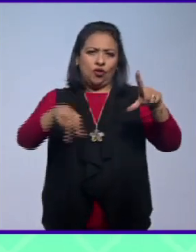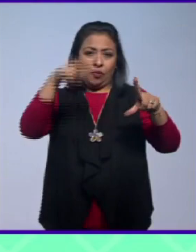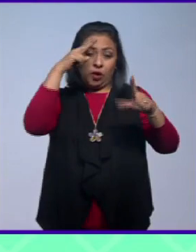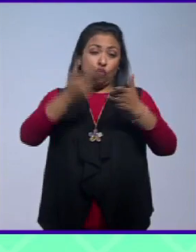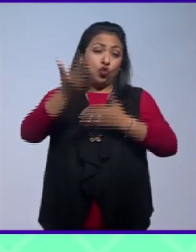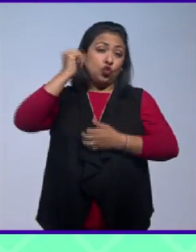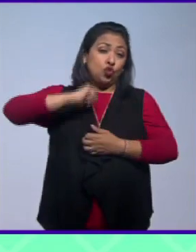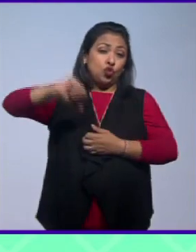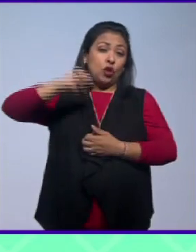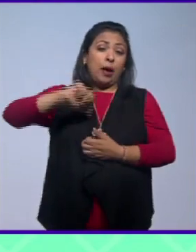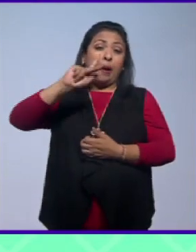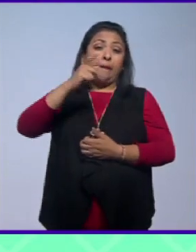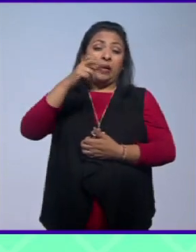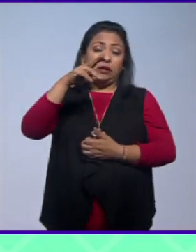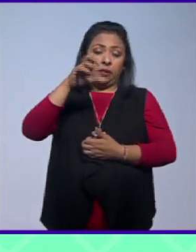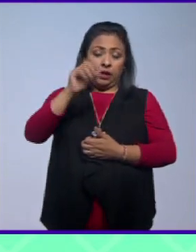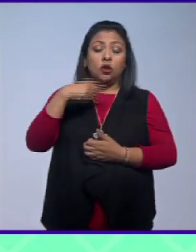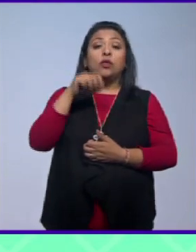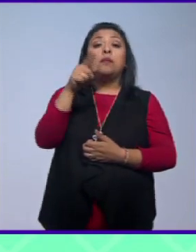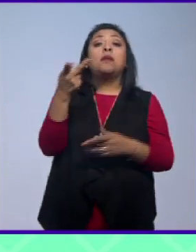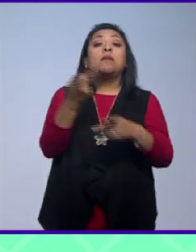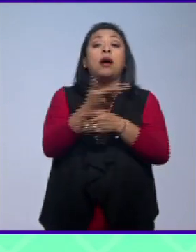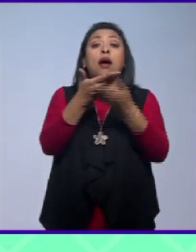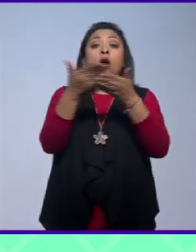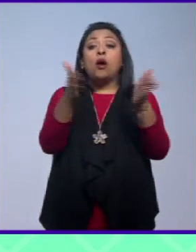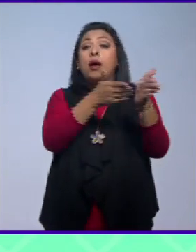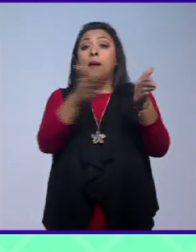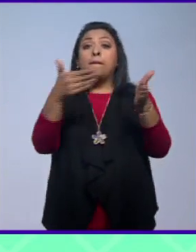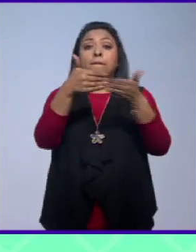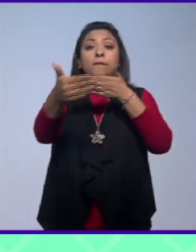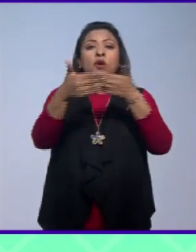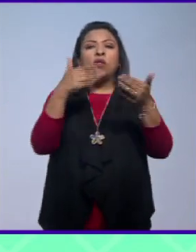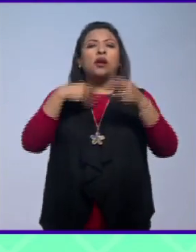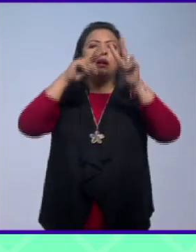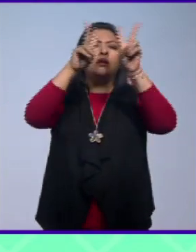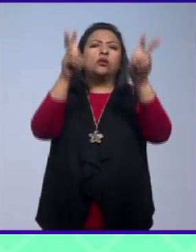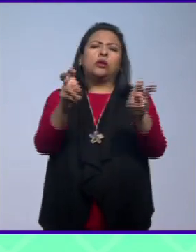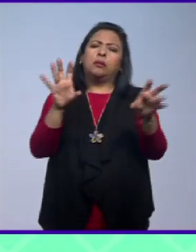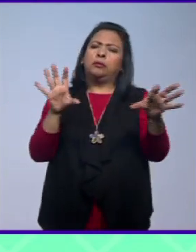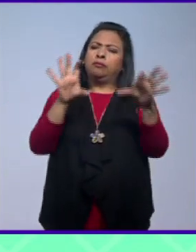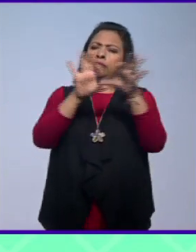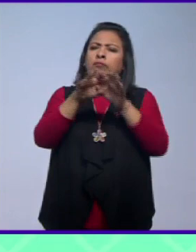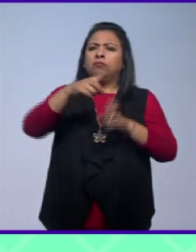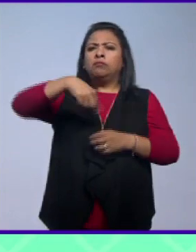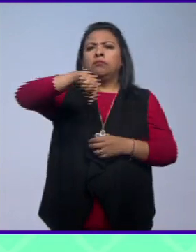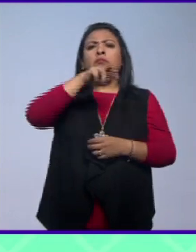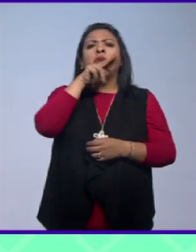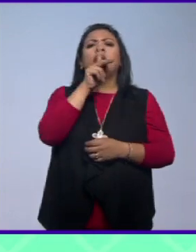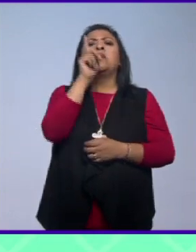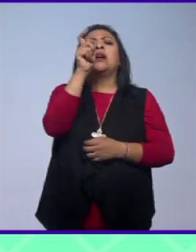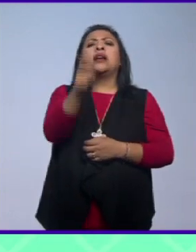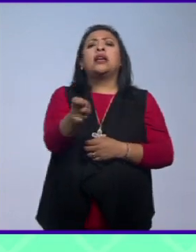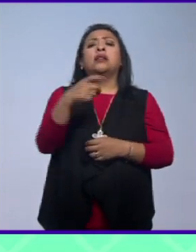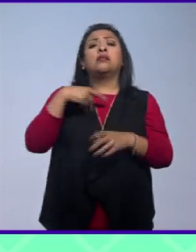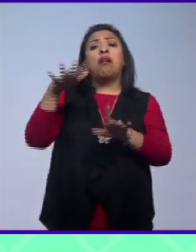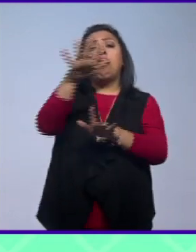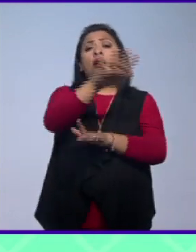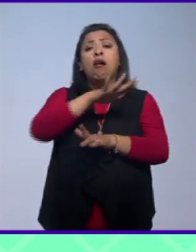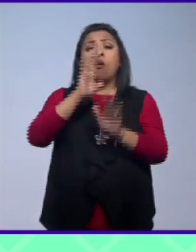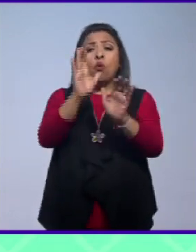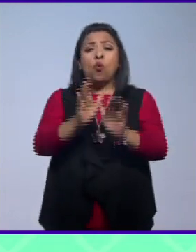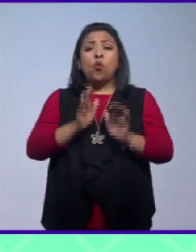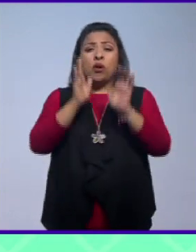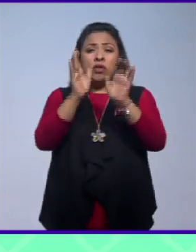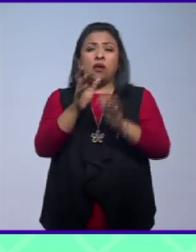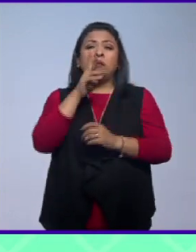épocas prehispánicas? Pero también lo que sucede en la época contemporánea con un tema que nos conciera y nos preocupa a todos, como lo es el medio ambiente, que mejor